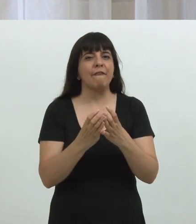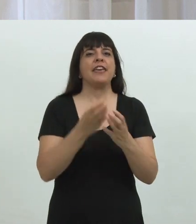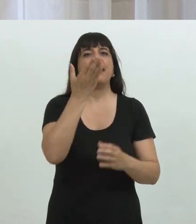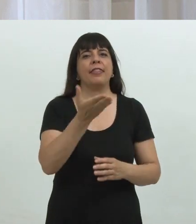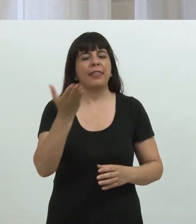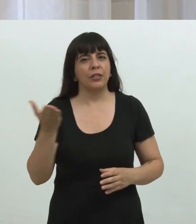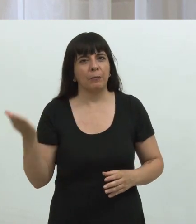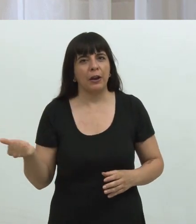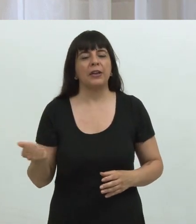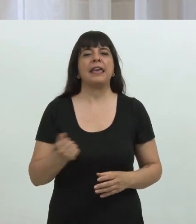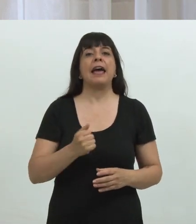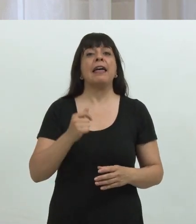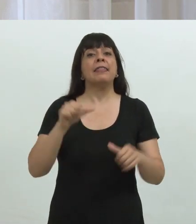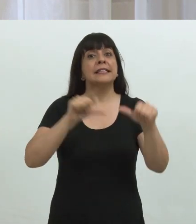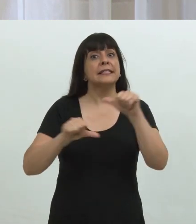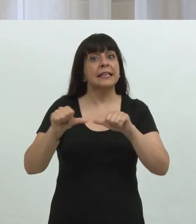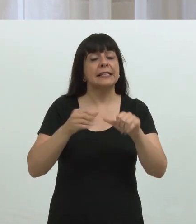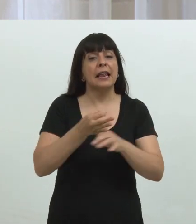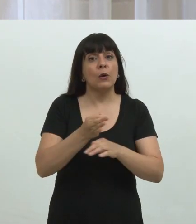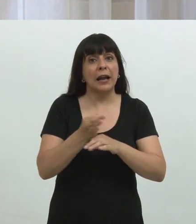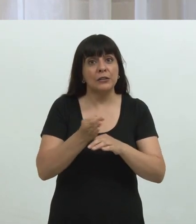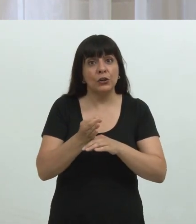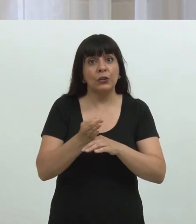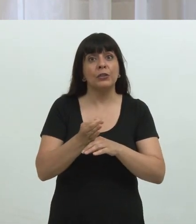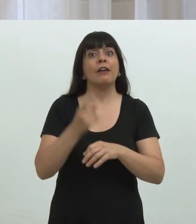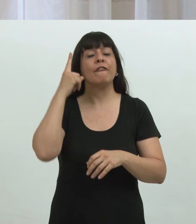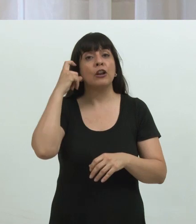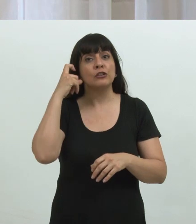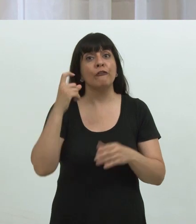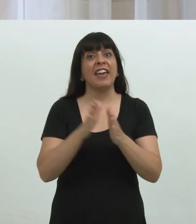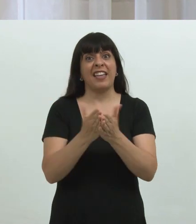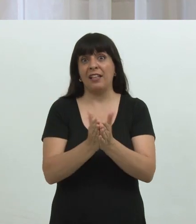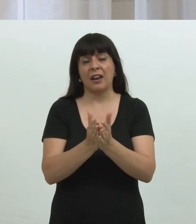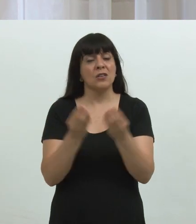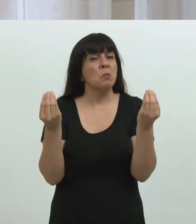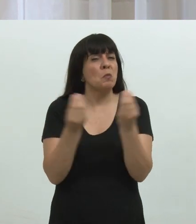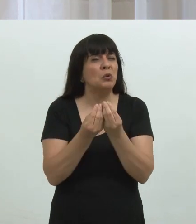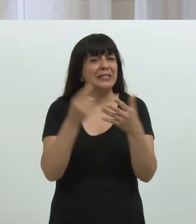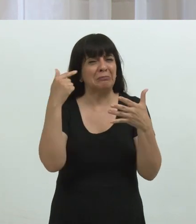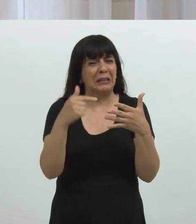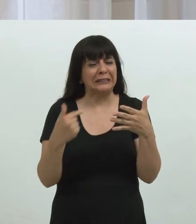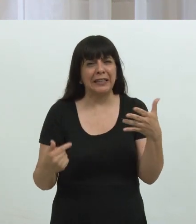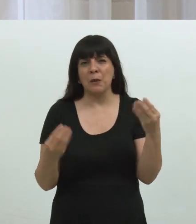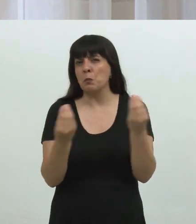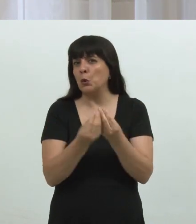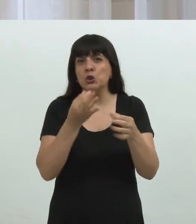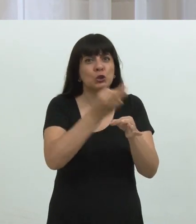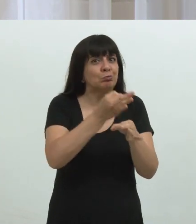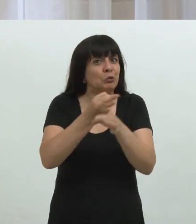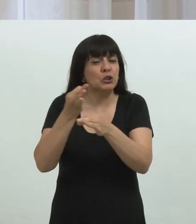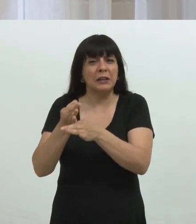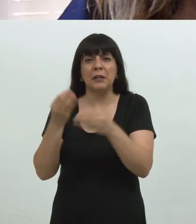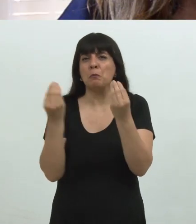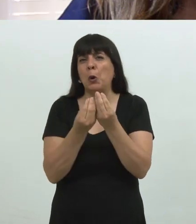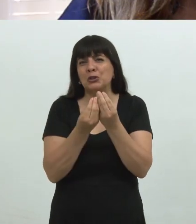Educación, de Filosofía y de Letras. Las suponen una cantidad enorme de cátedras, un conjunto considerable de profesores y un